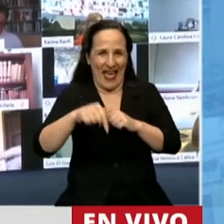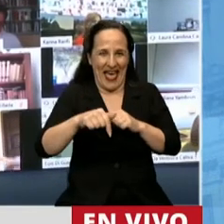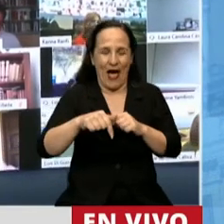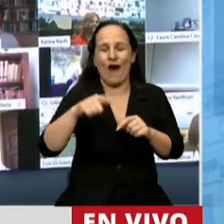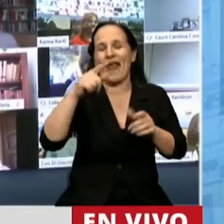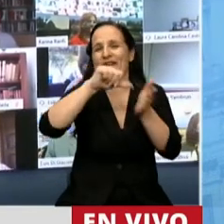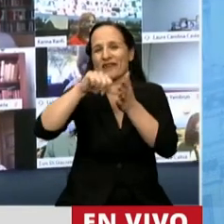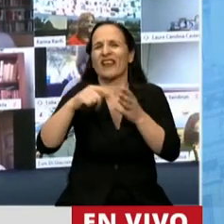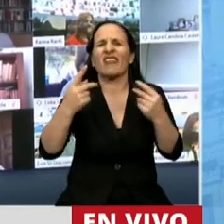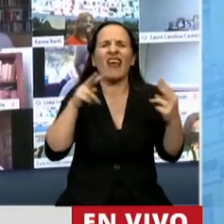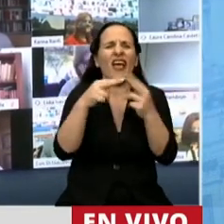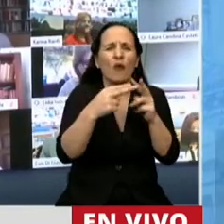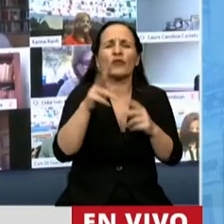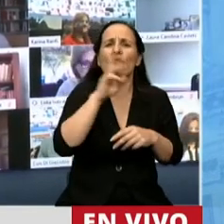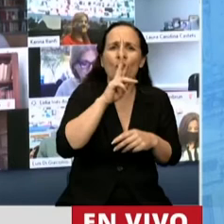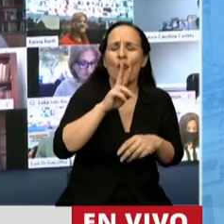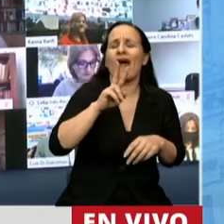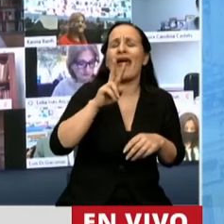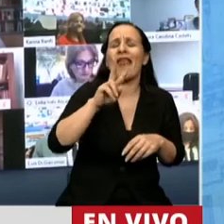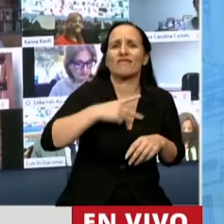de mujeres lesbianas, travestis y trans.